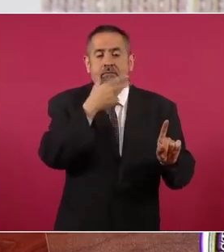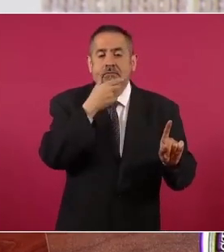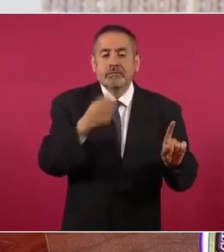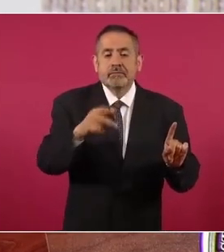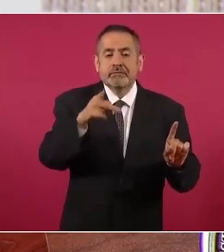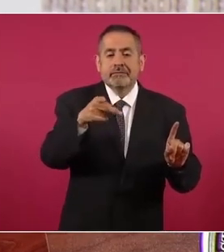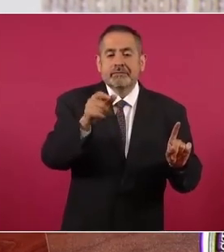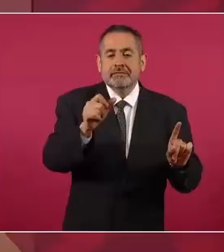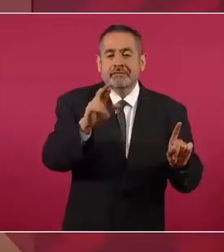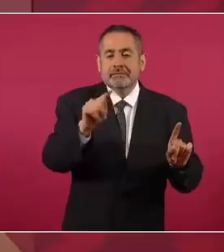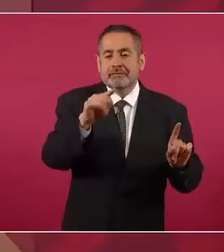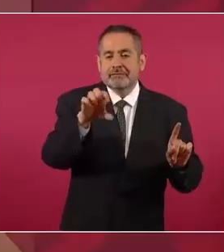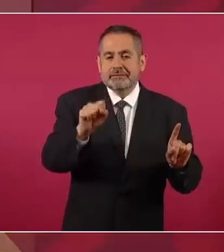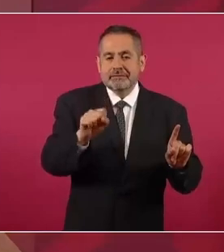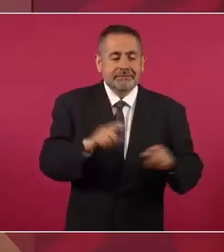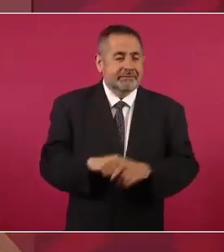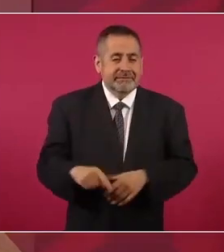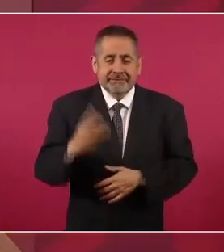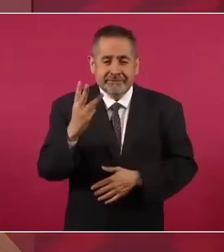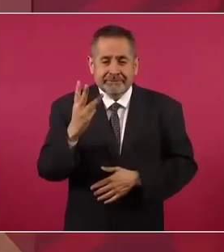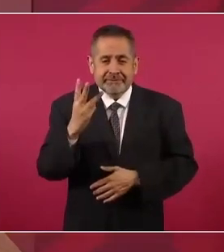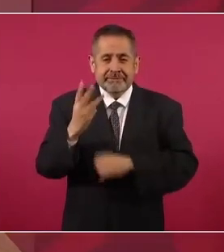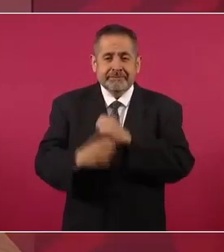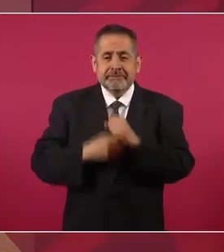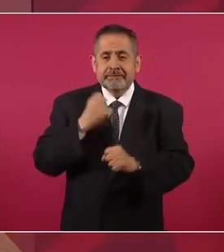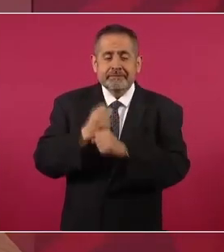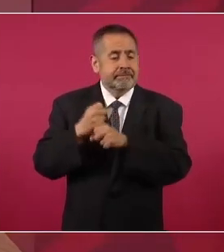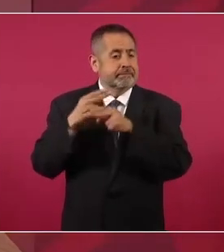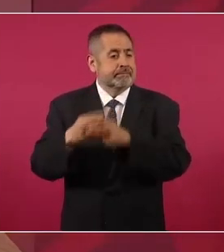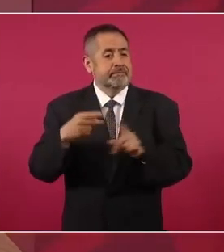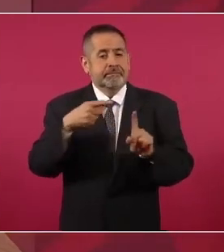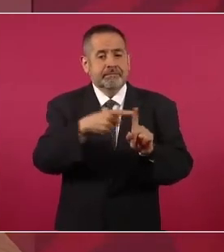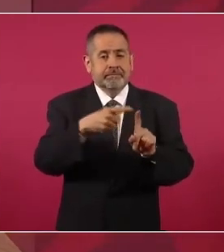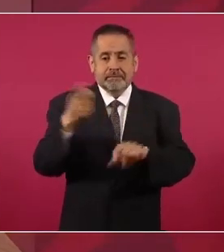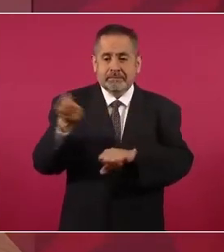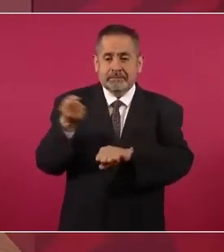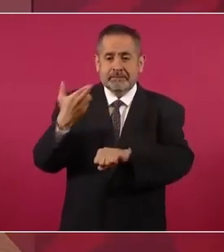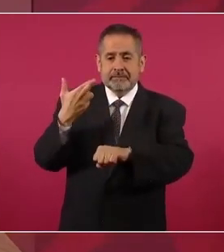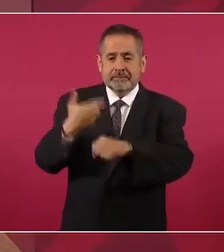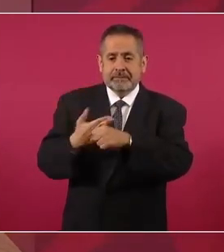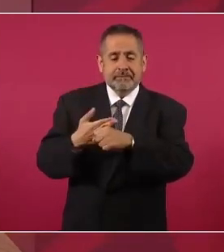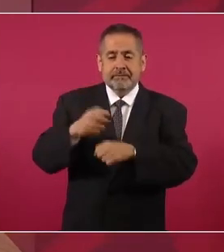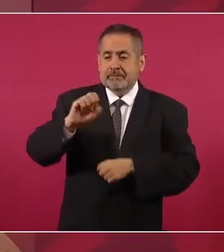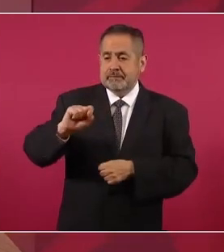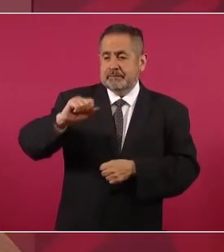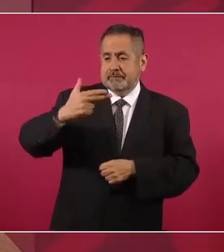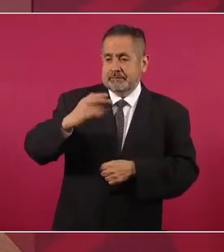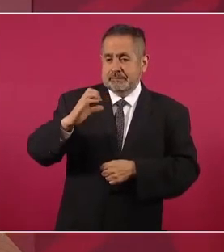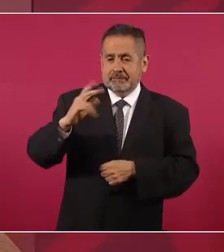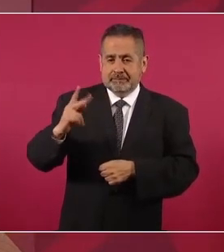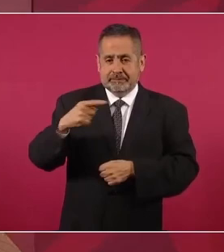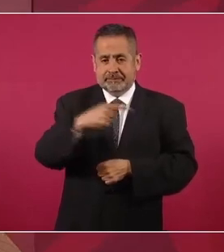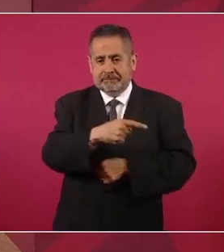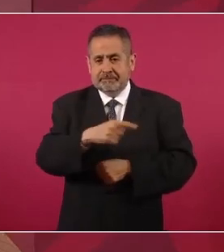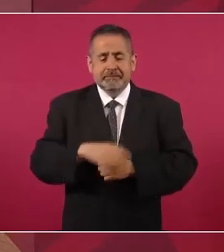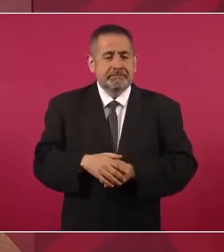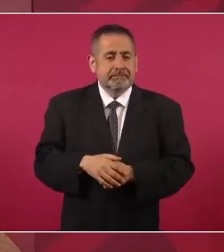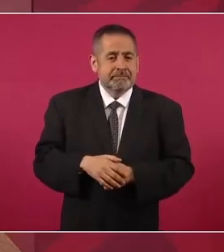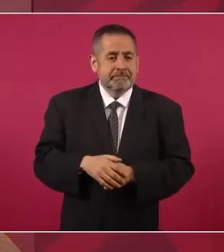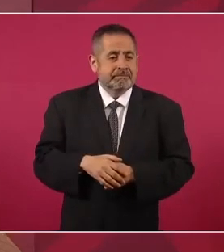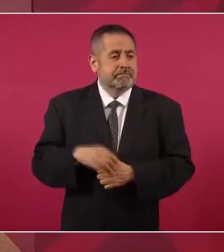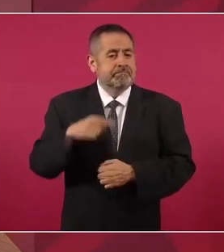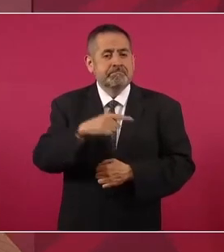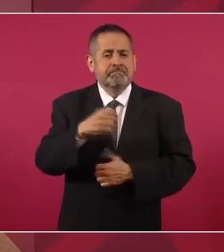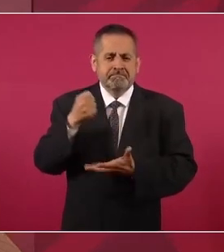fue tres años secretario de Hacienda y sacó el